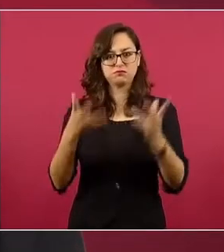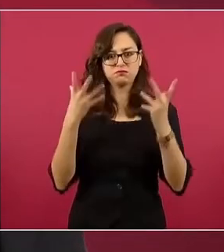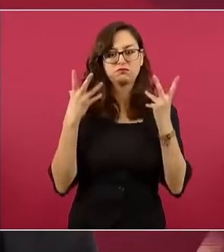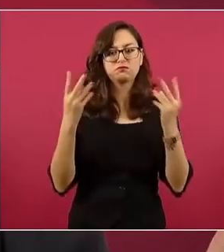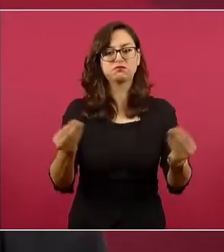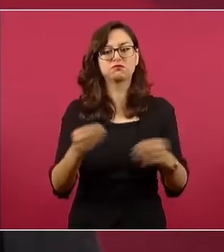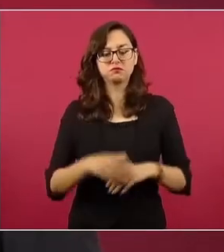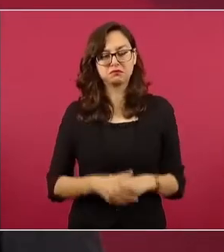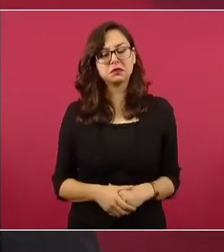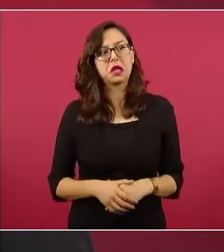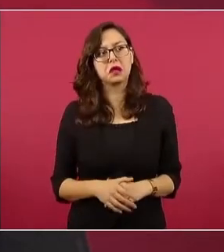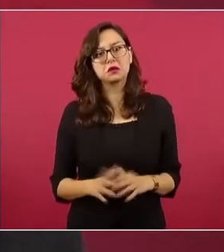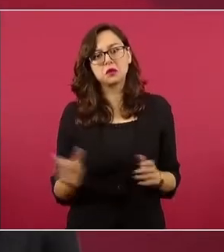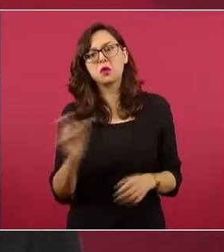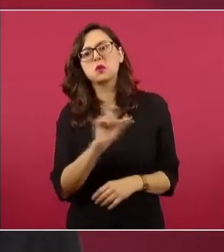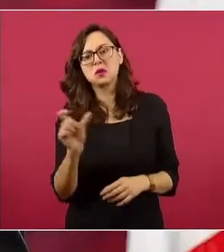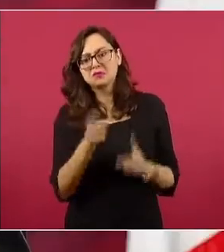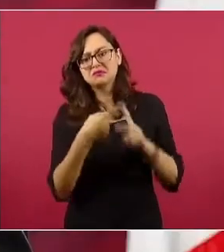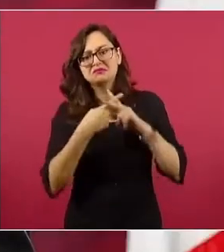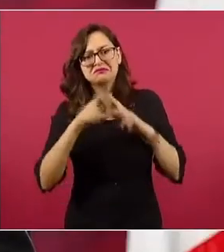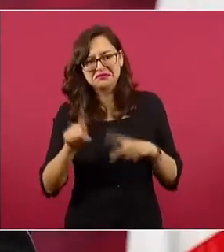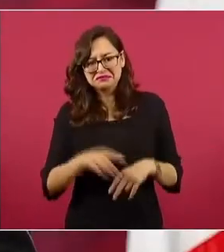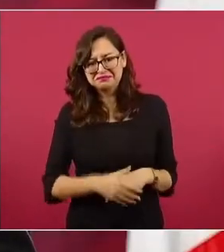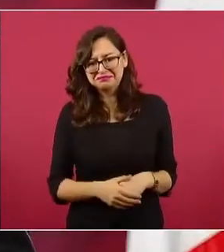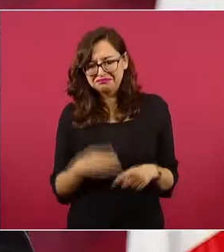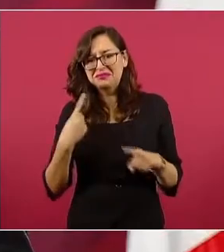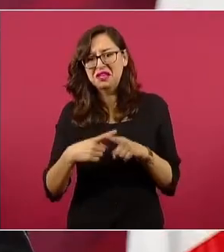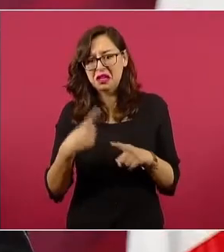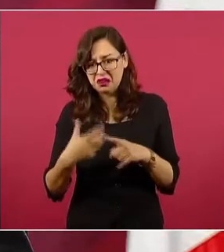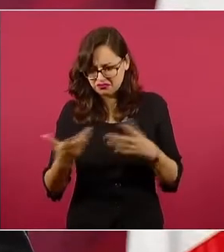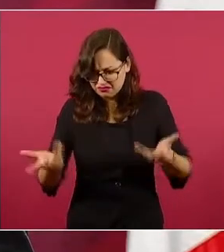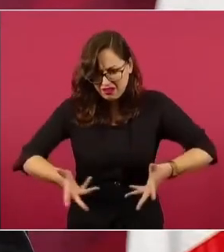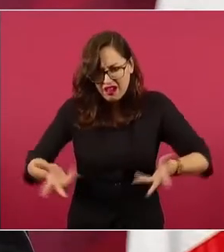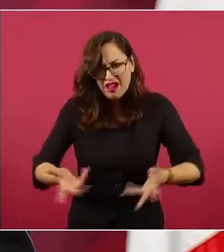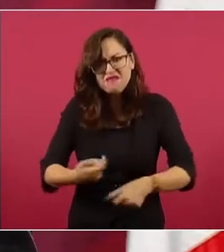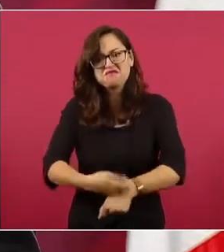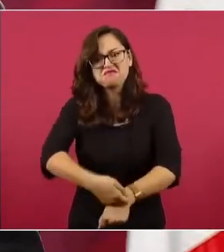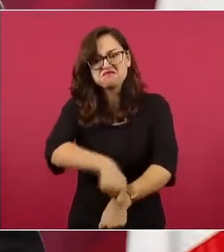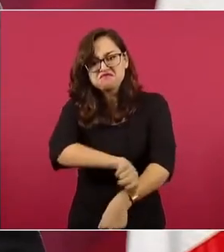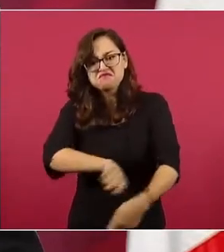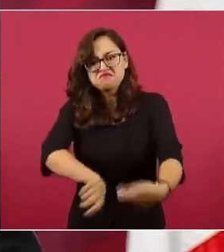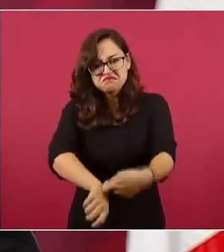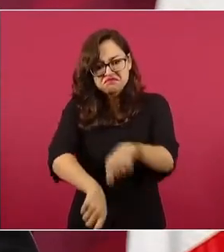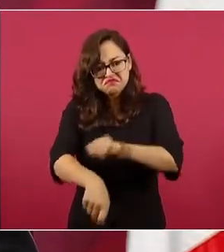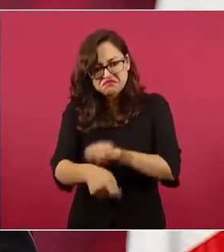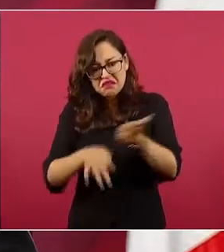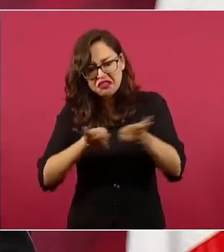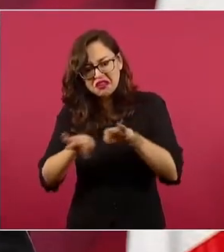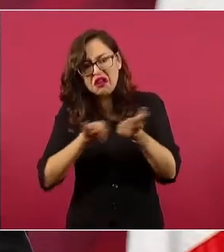¿Con qué manos de obra van a llevar a cabo